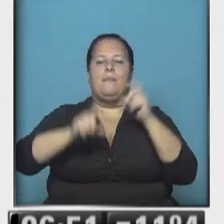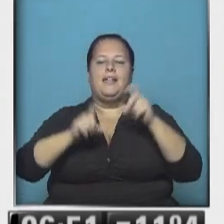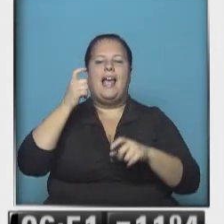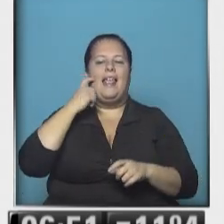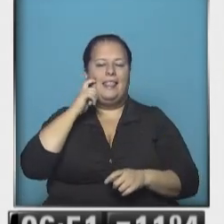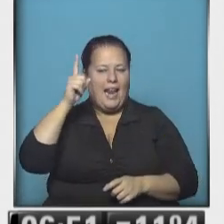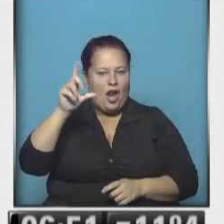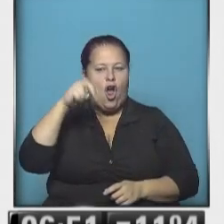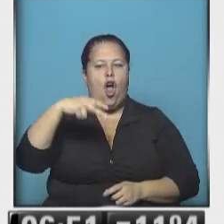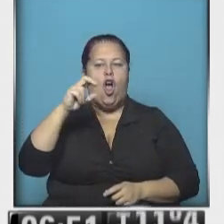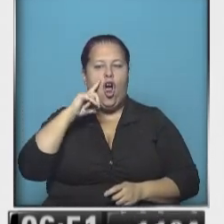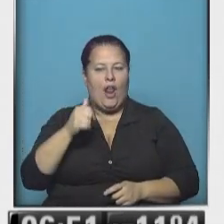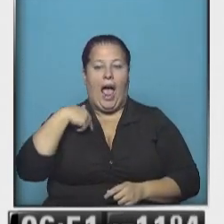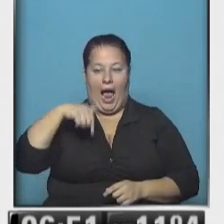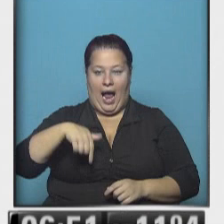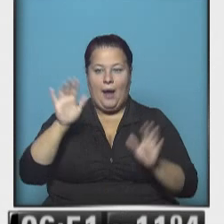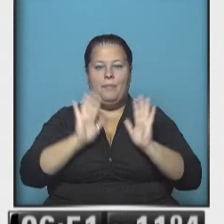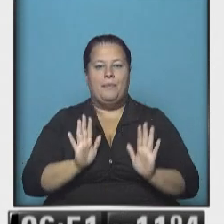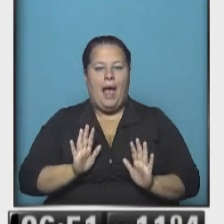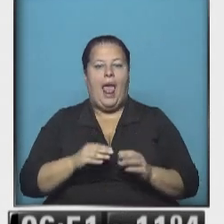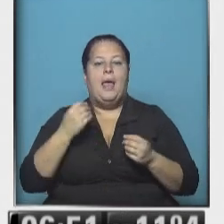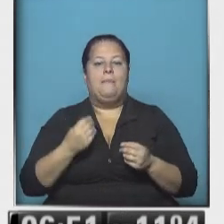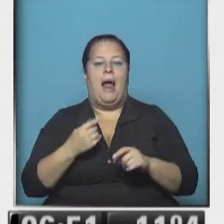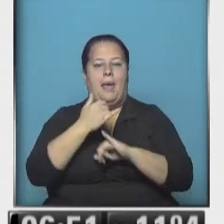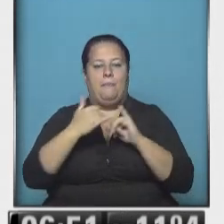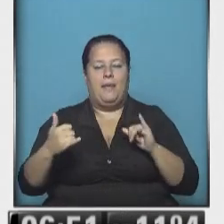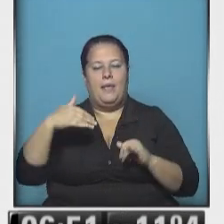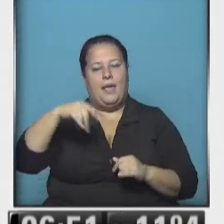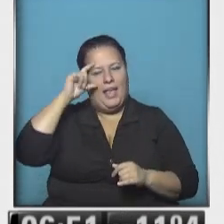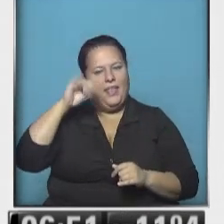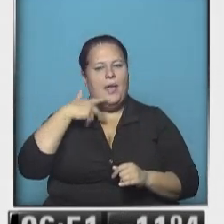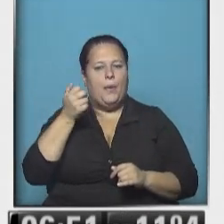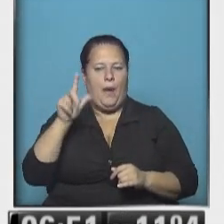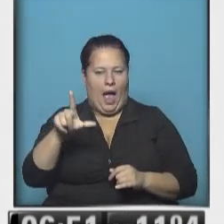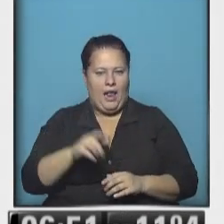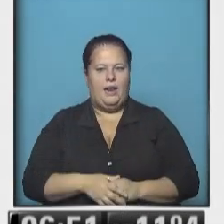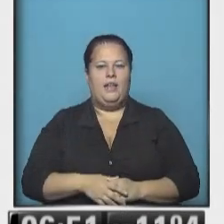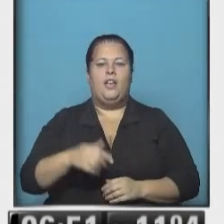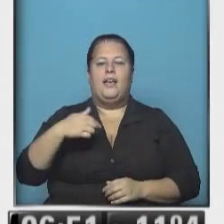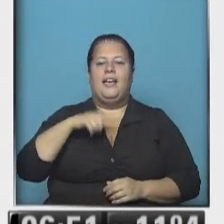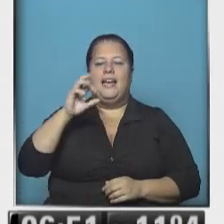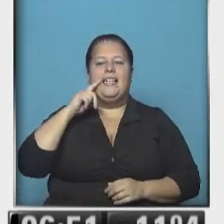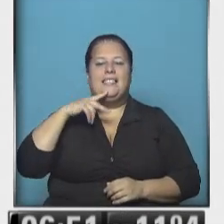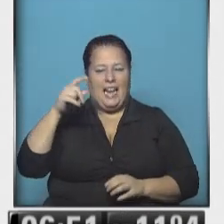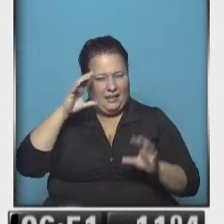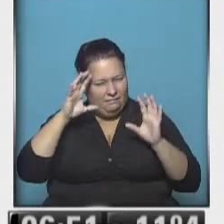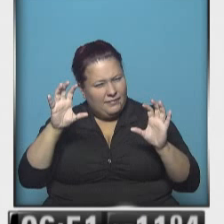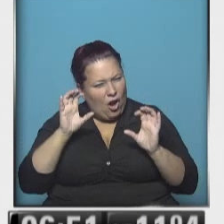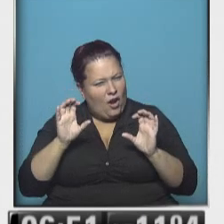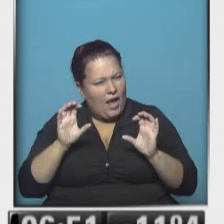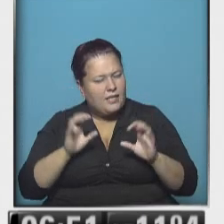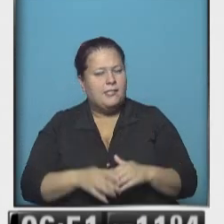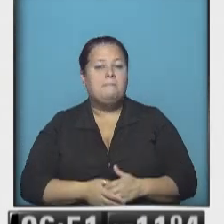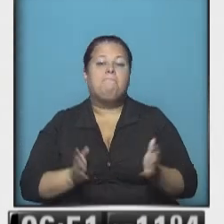la gente de Concordia, Entre Ríos. Acá estoy preparándome para el parcial de medieval. Soy Cristina de Disco. No sé si te